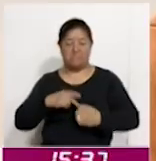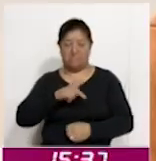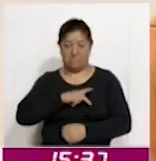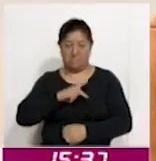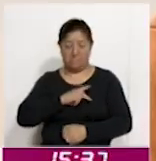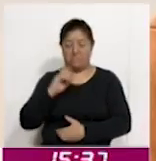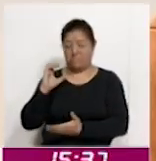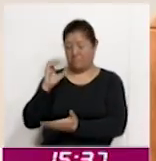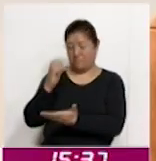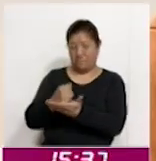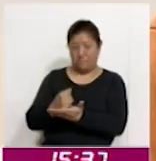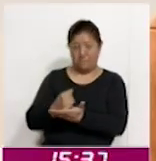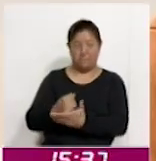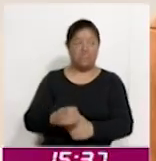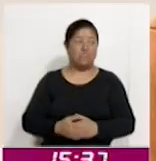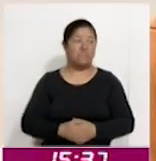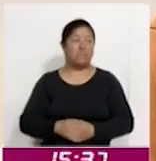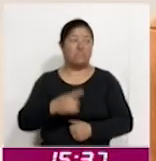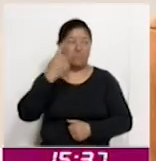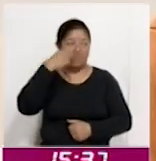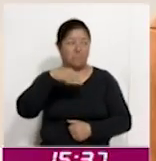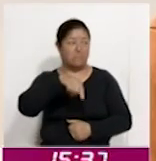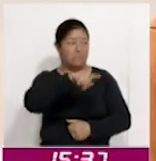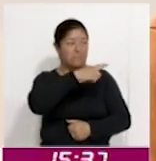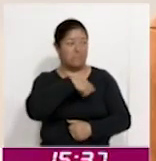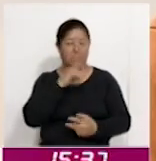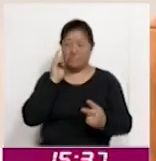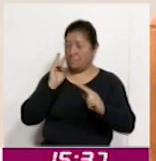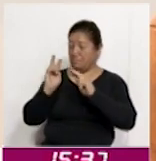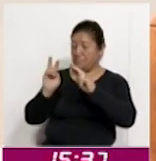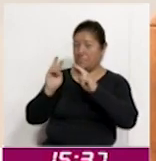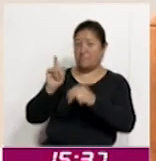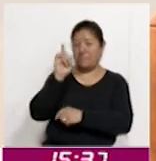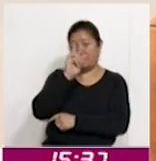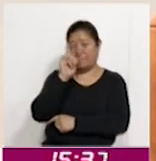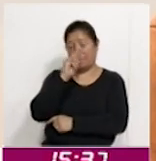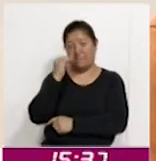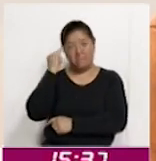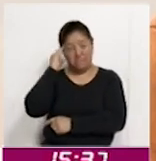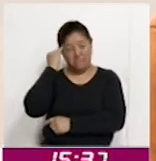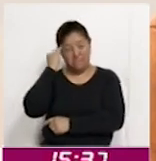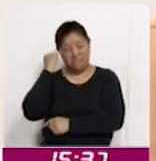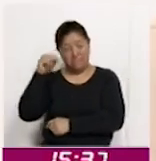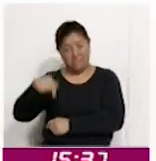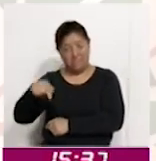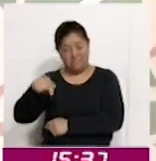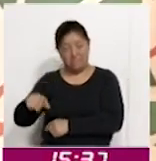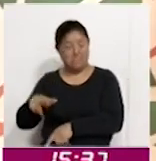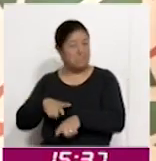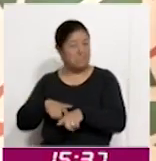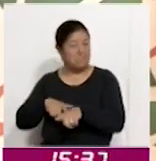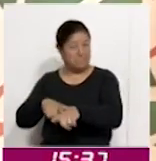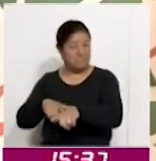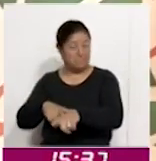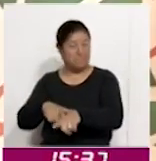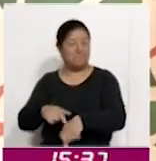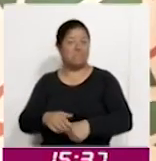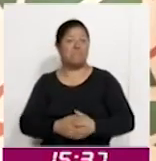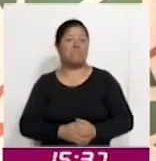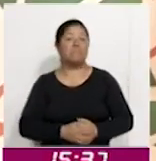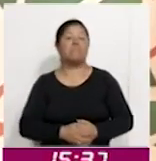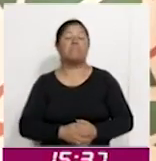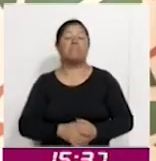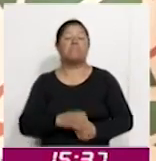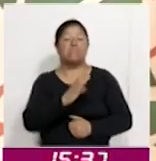Juan Juan Mazzi, para que vieran esta lengua indígena que es de acá, que aún no se pierde. Mientras que el docente del